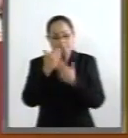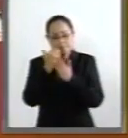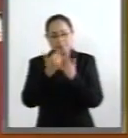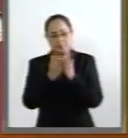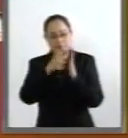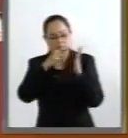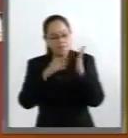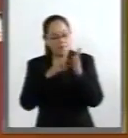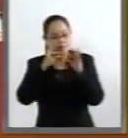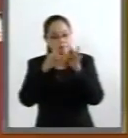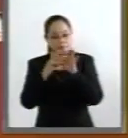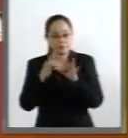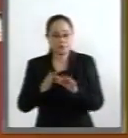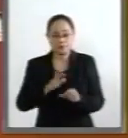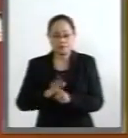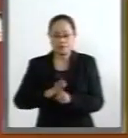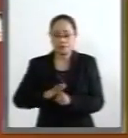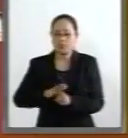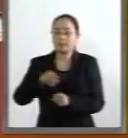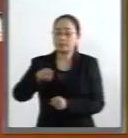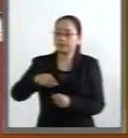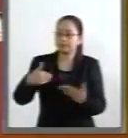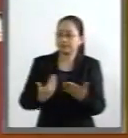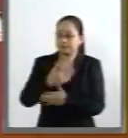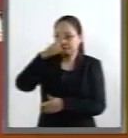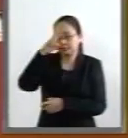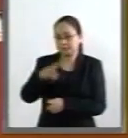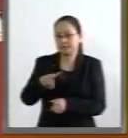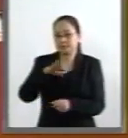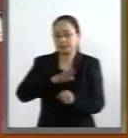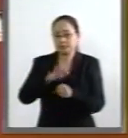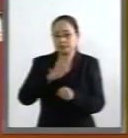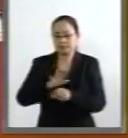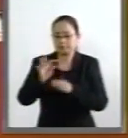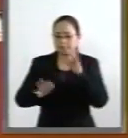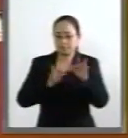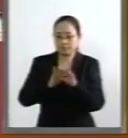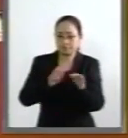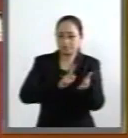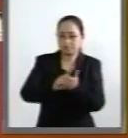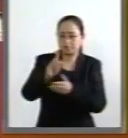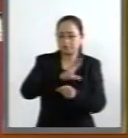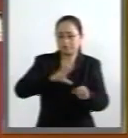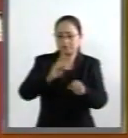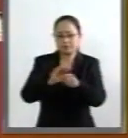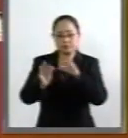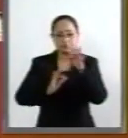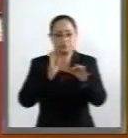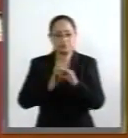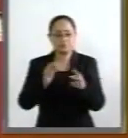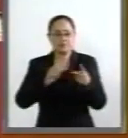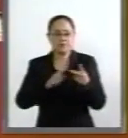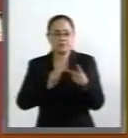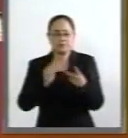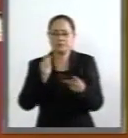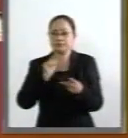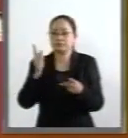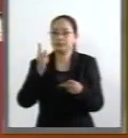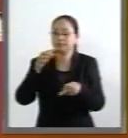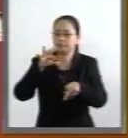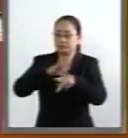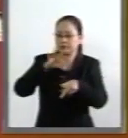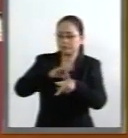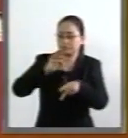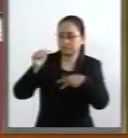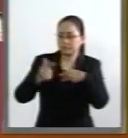requisitos. Primero, ser ciudadano mexicano en pleno ejercicio de sus derechos. Segundo, ser profesional de la salud con